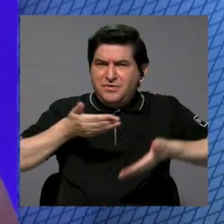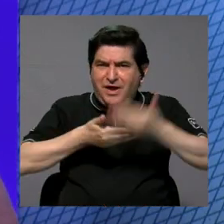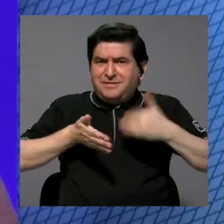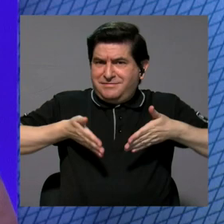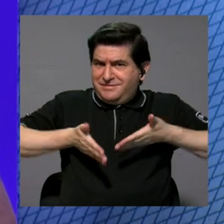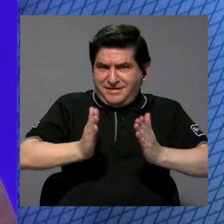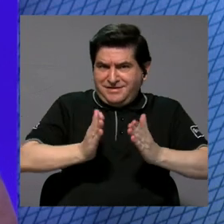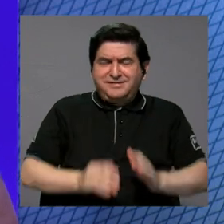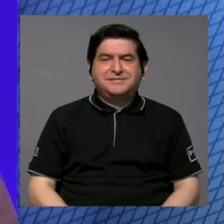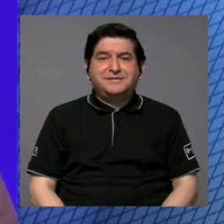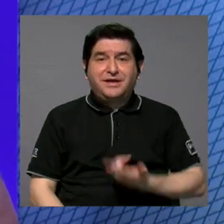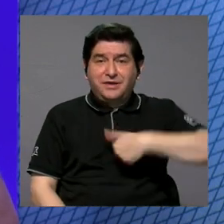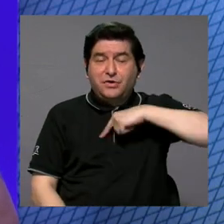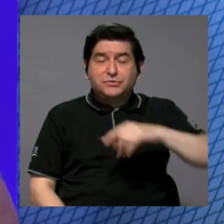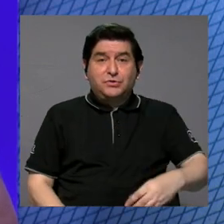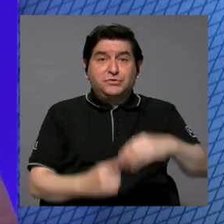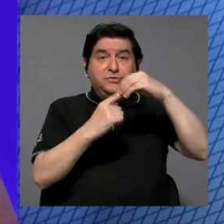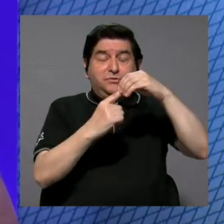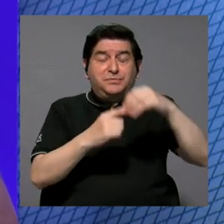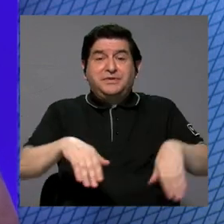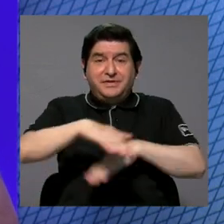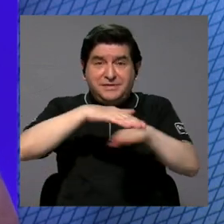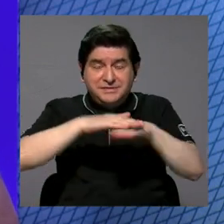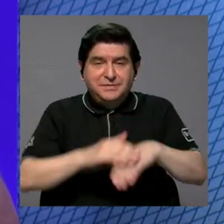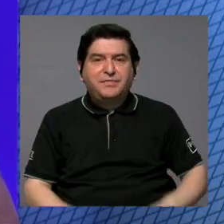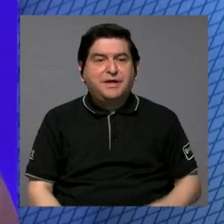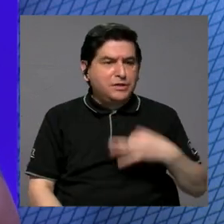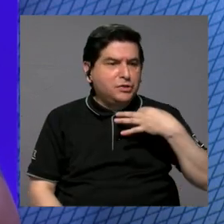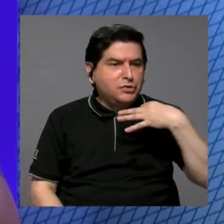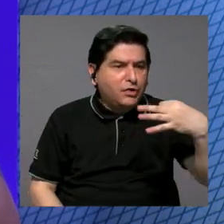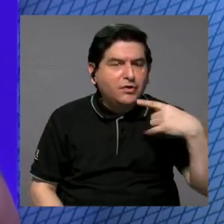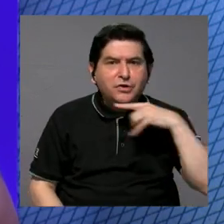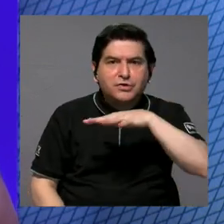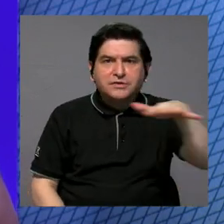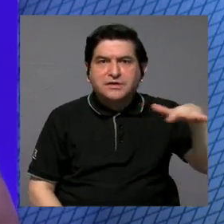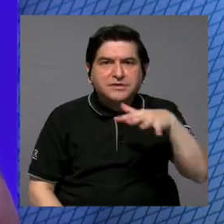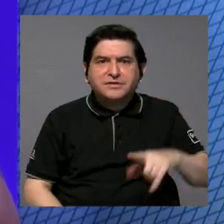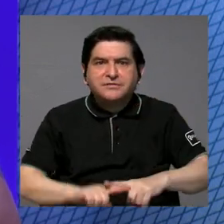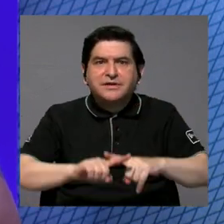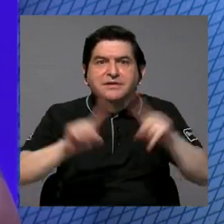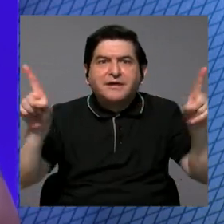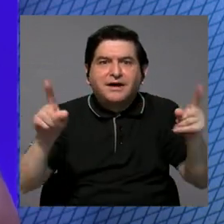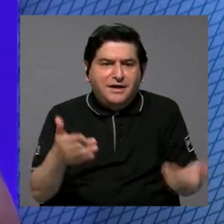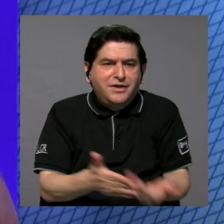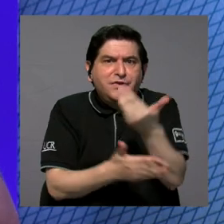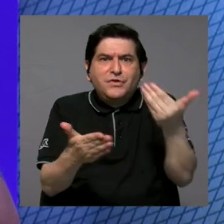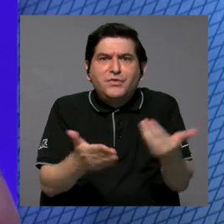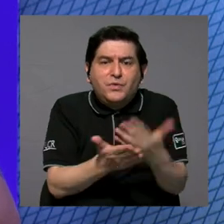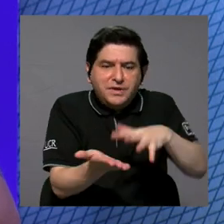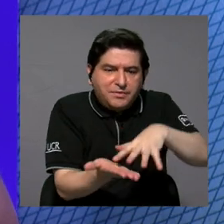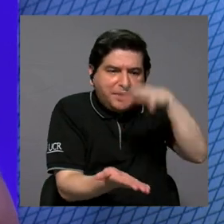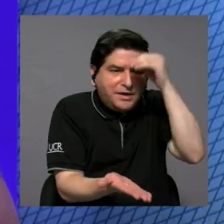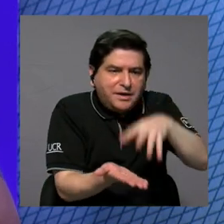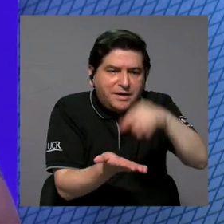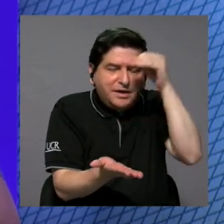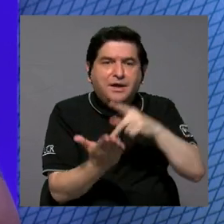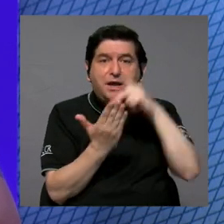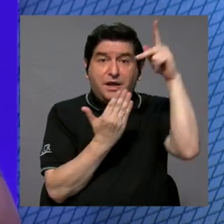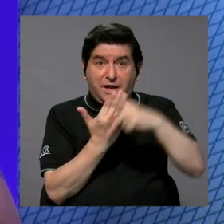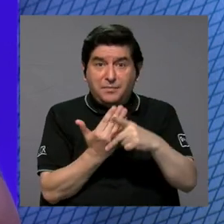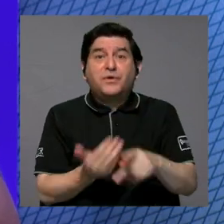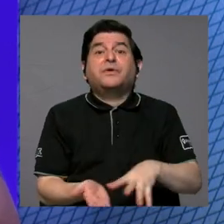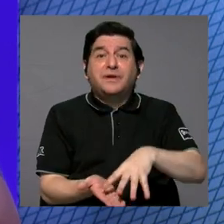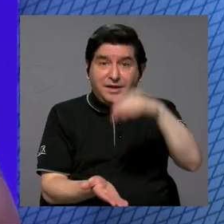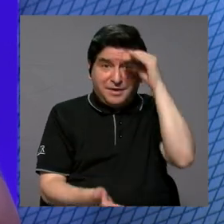el principal referente de que cada día es una realidad nueva, estamos aprendiendo, el programa está